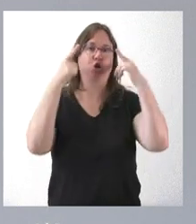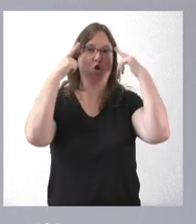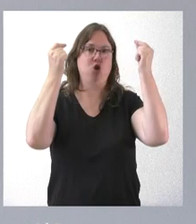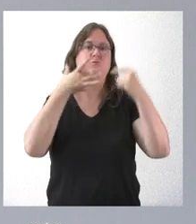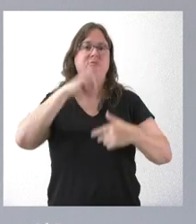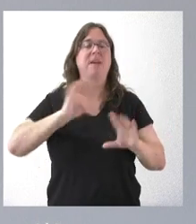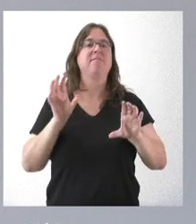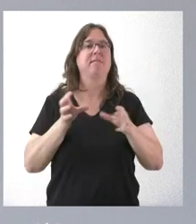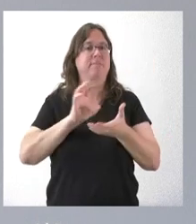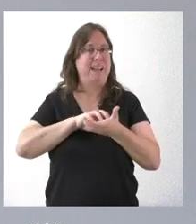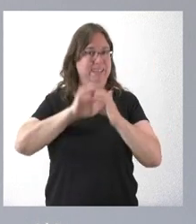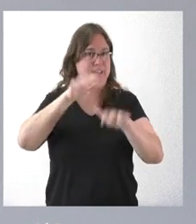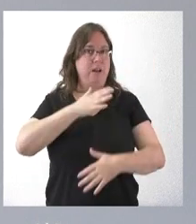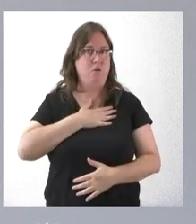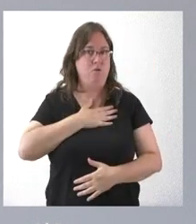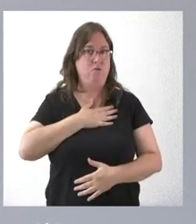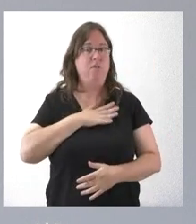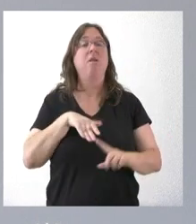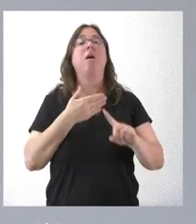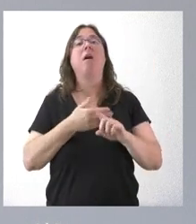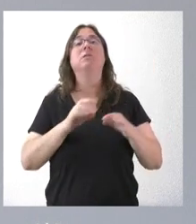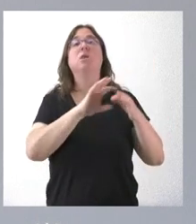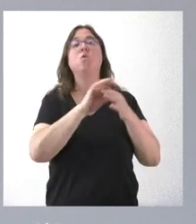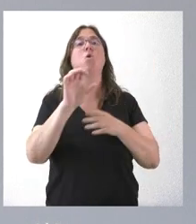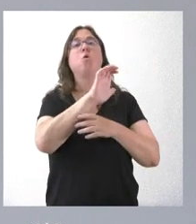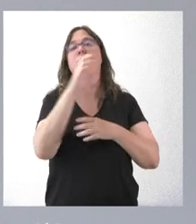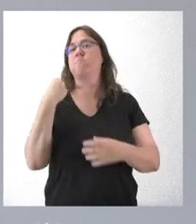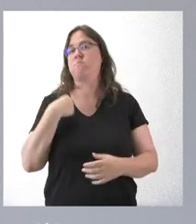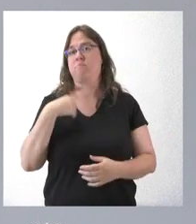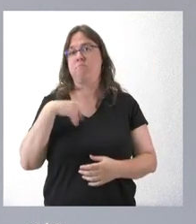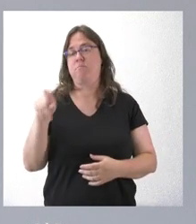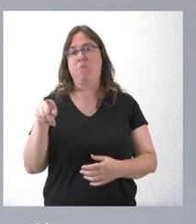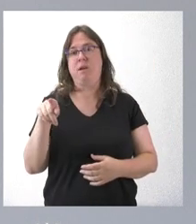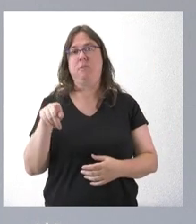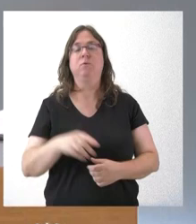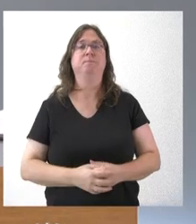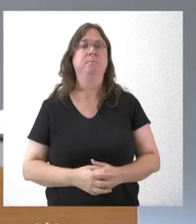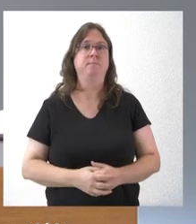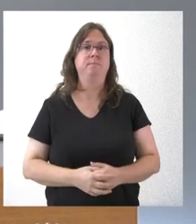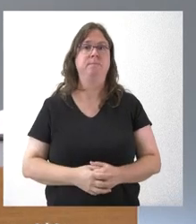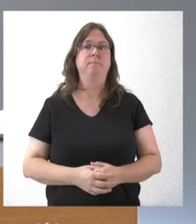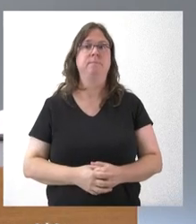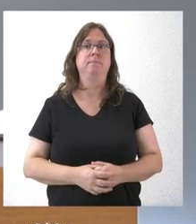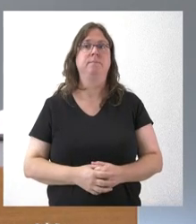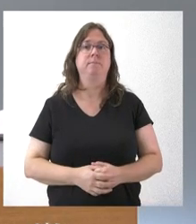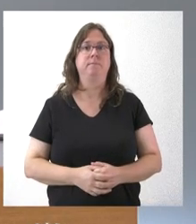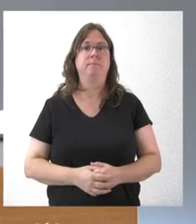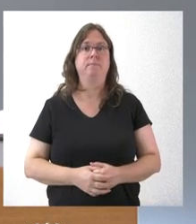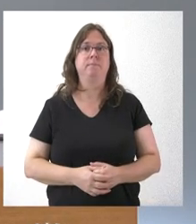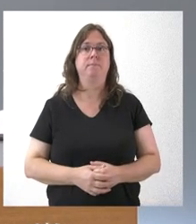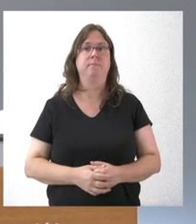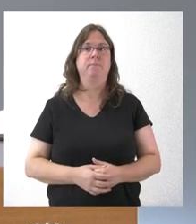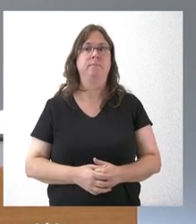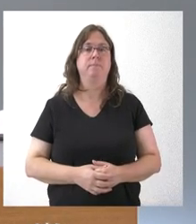Castilla y León e incluso entiende la Unión Europea que es el régimen que tiene que haber en toda Europa. Sí, volviendo a la emergencia